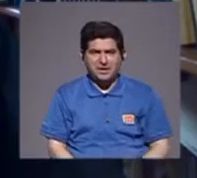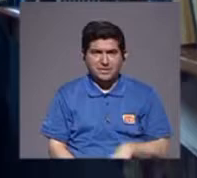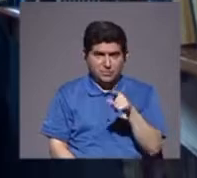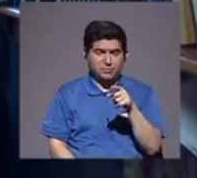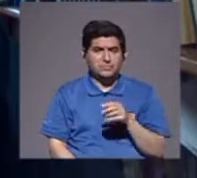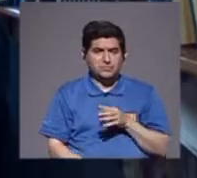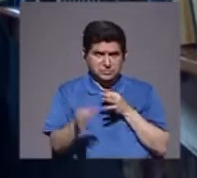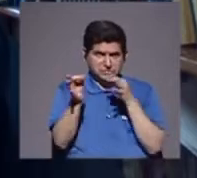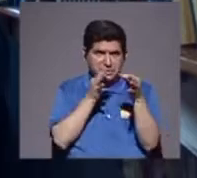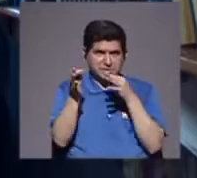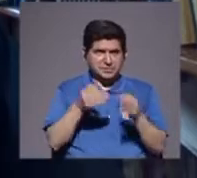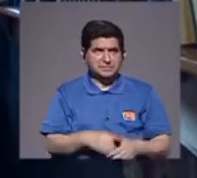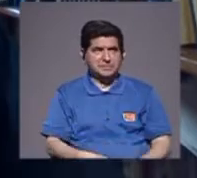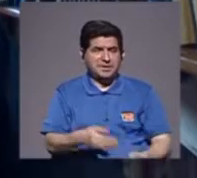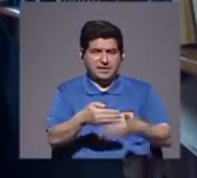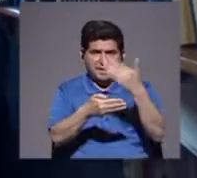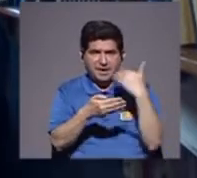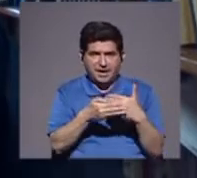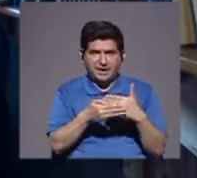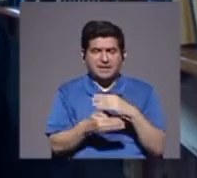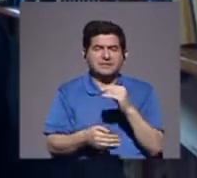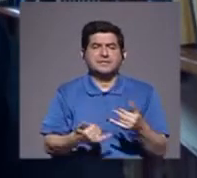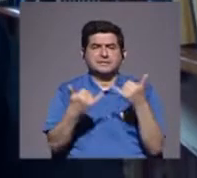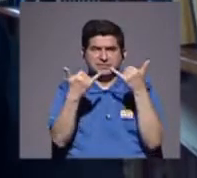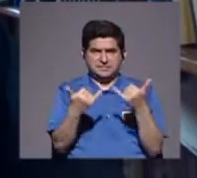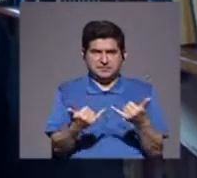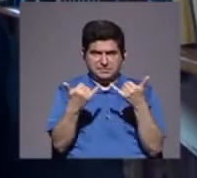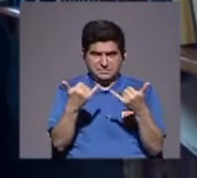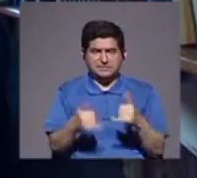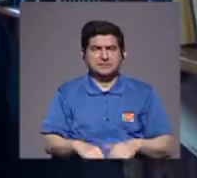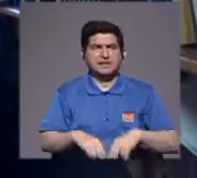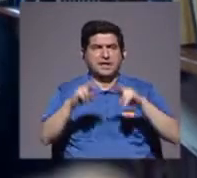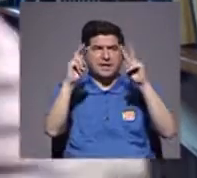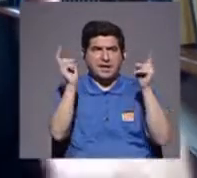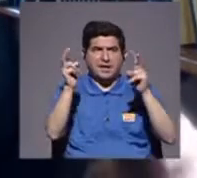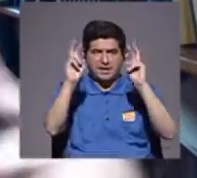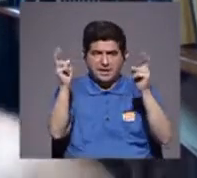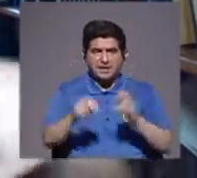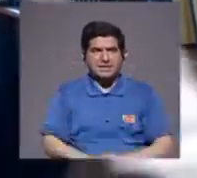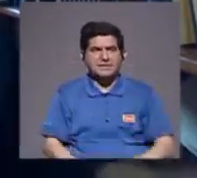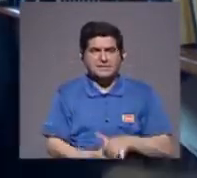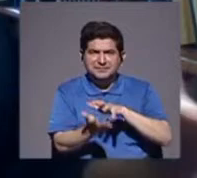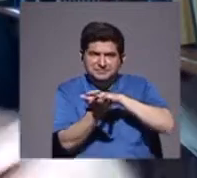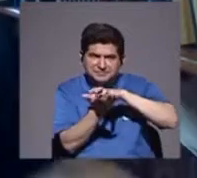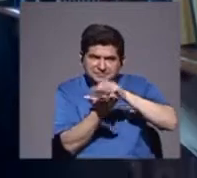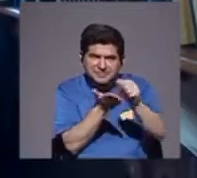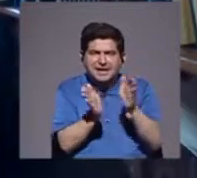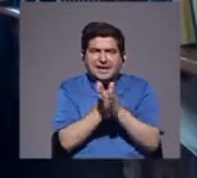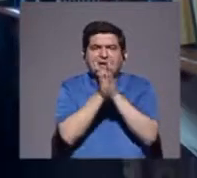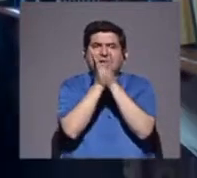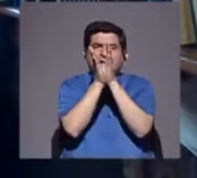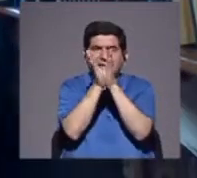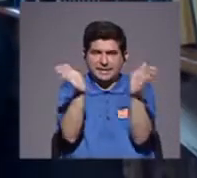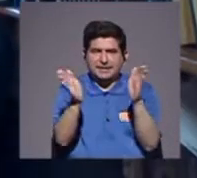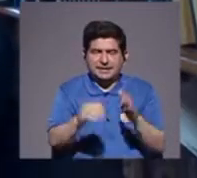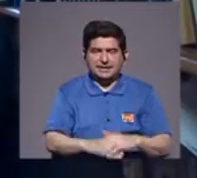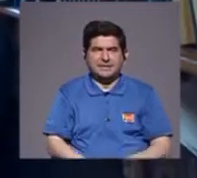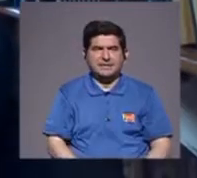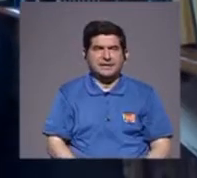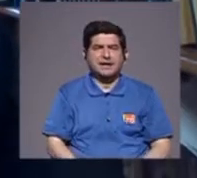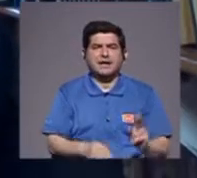lo ha expuesto en el pasado y en el presente, en lo que tenemos en materia del daño, que en general el